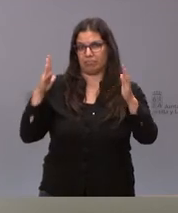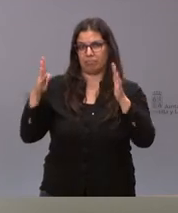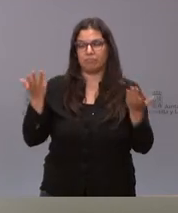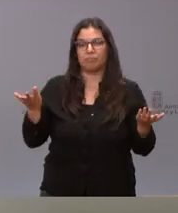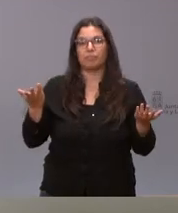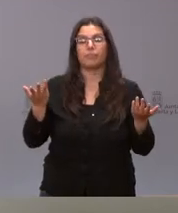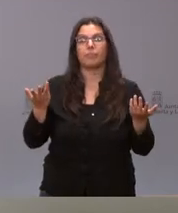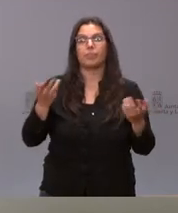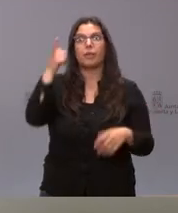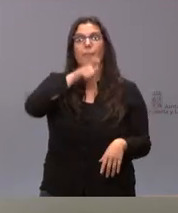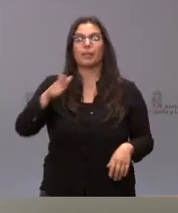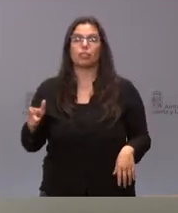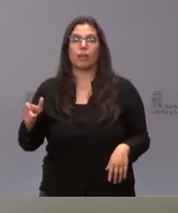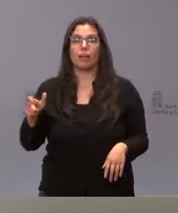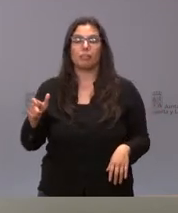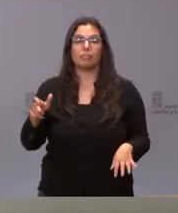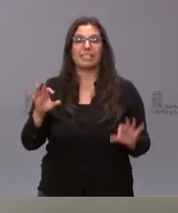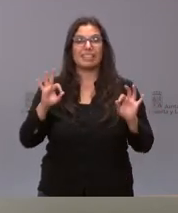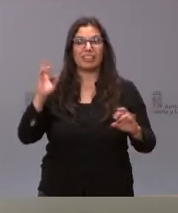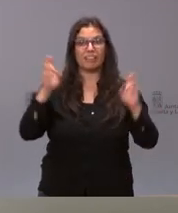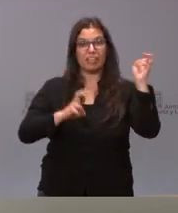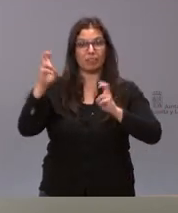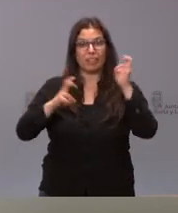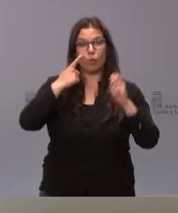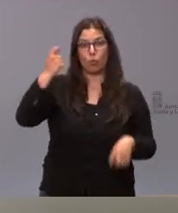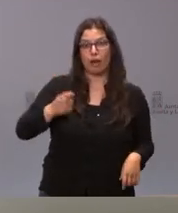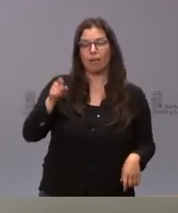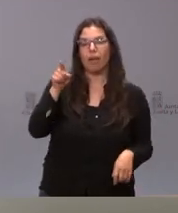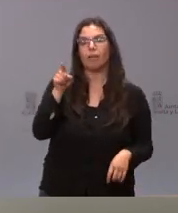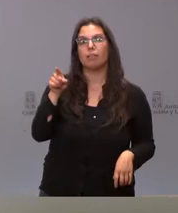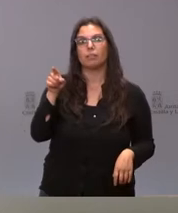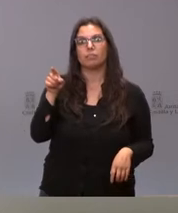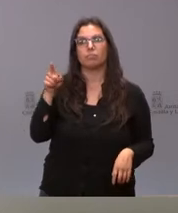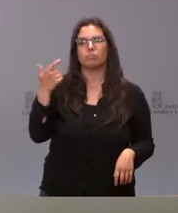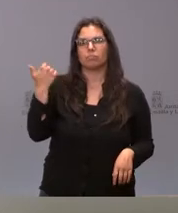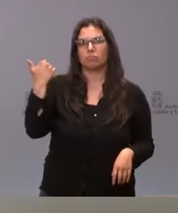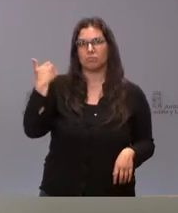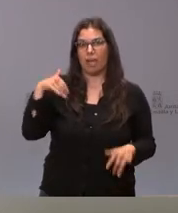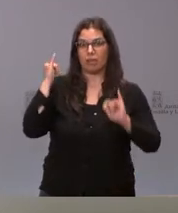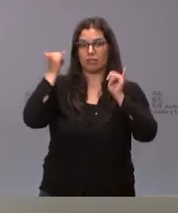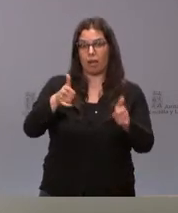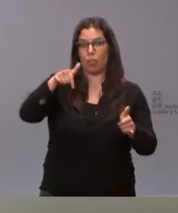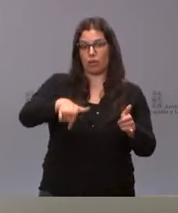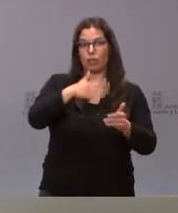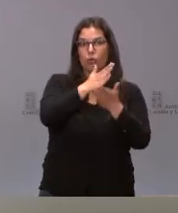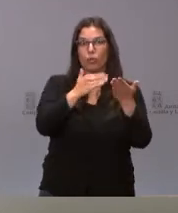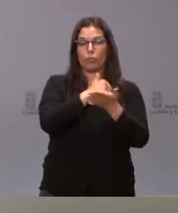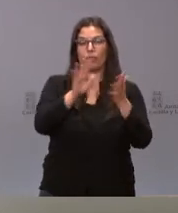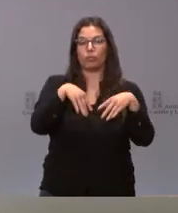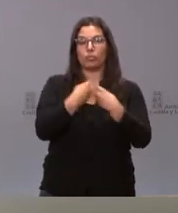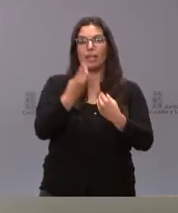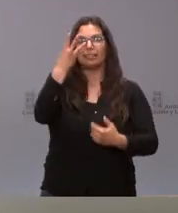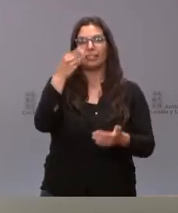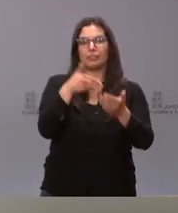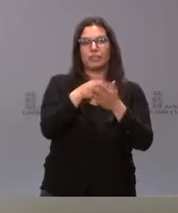el número de personas procedentes de Ucrania que ya están en nuestra comunidad autónoma son 3